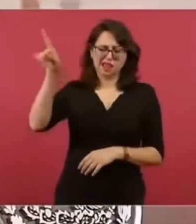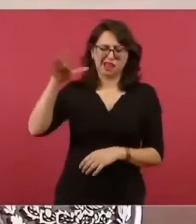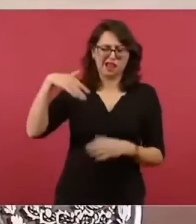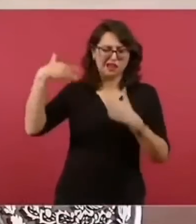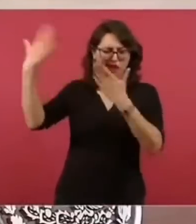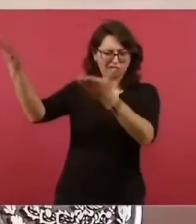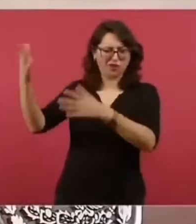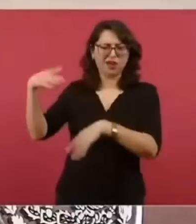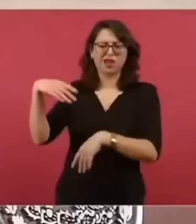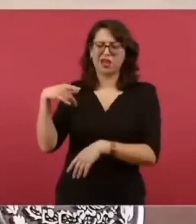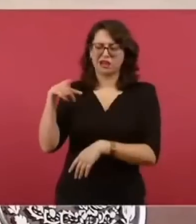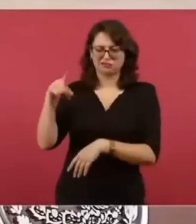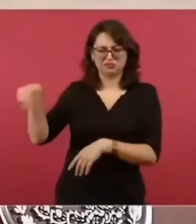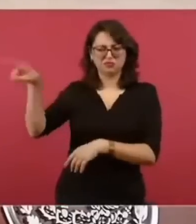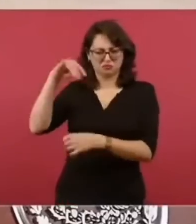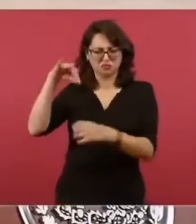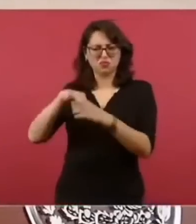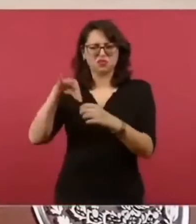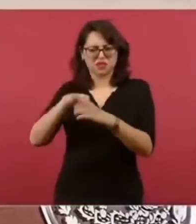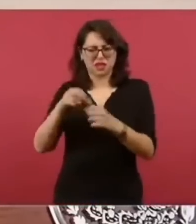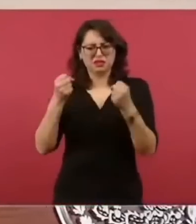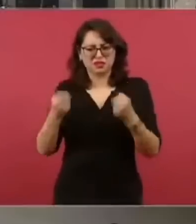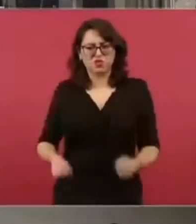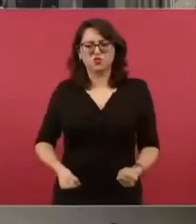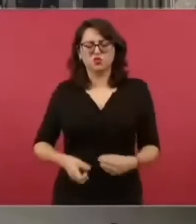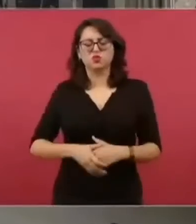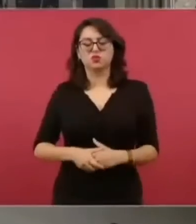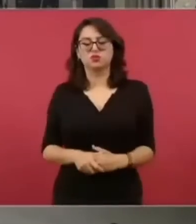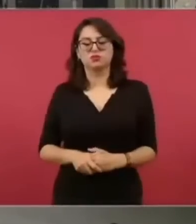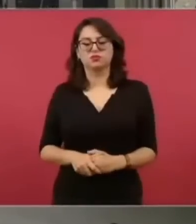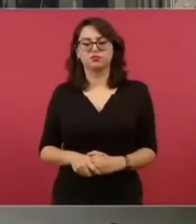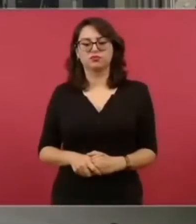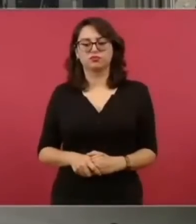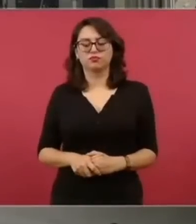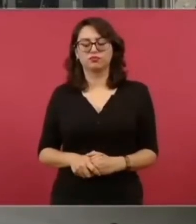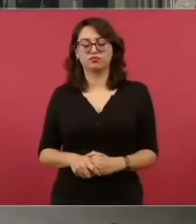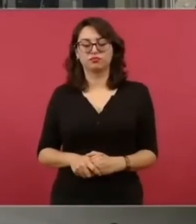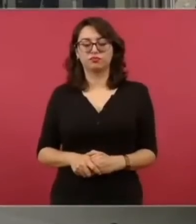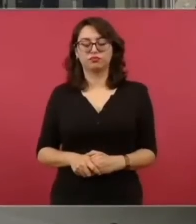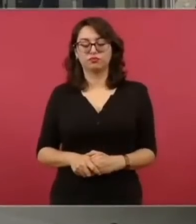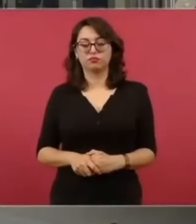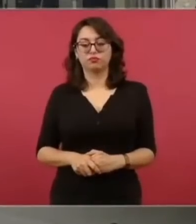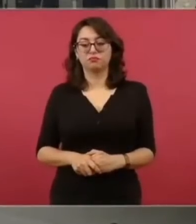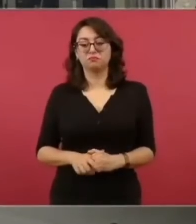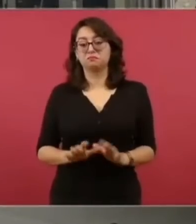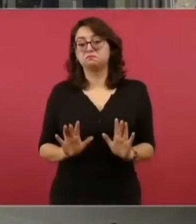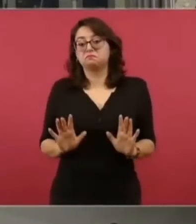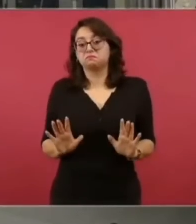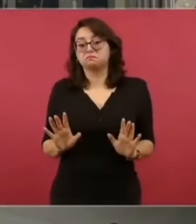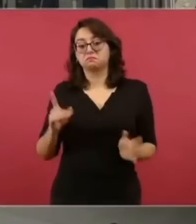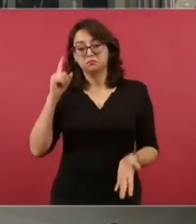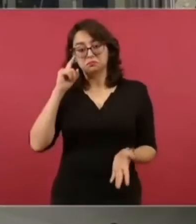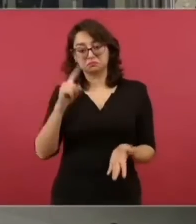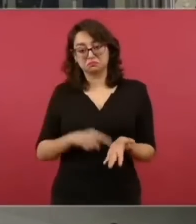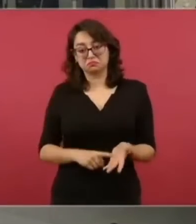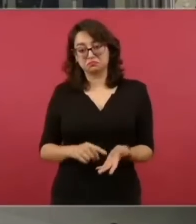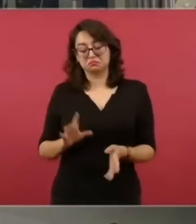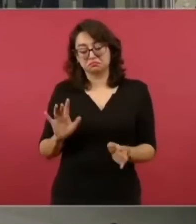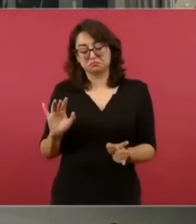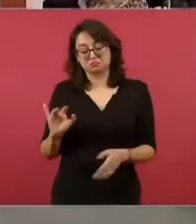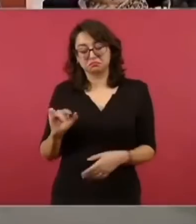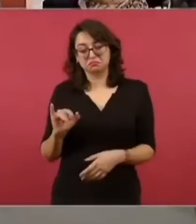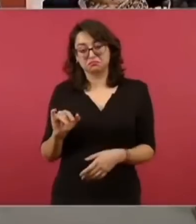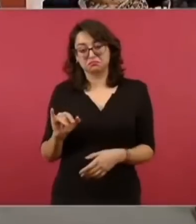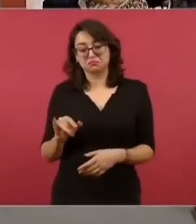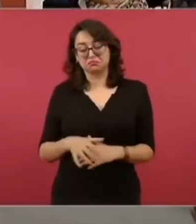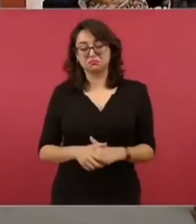¿No es enredosa esta resolución que ya está en paz? Yo creo que sí, pero eso es